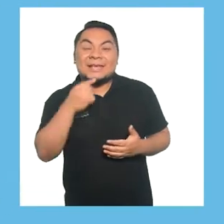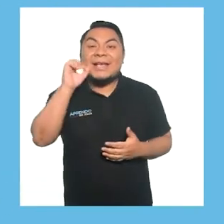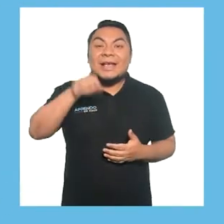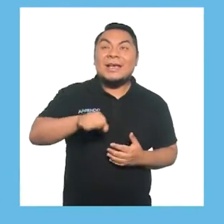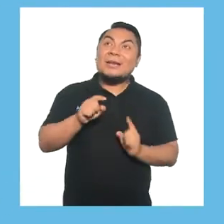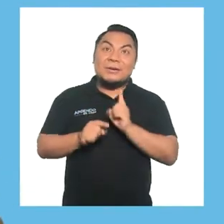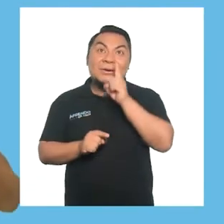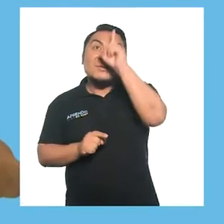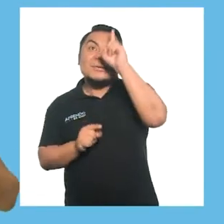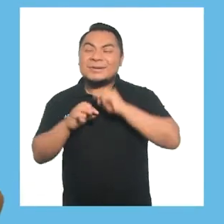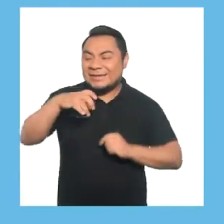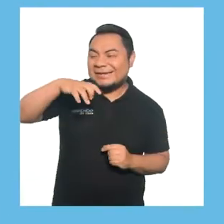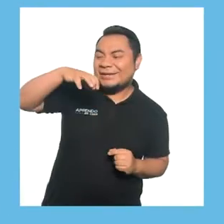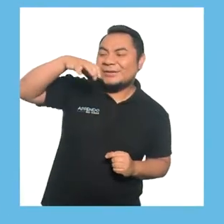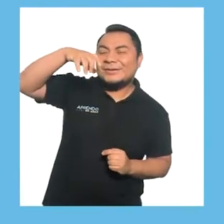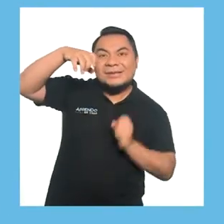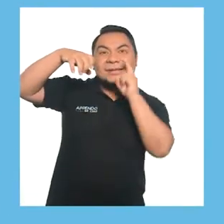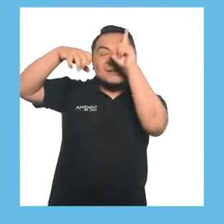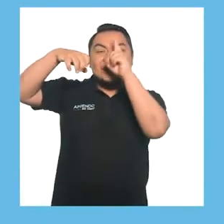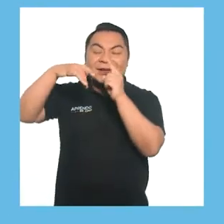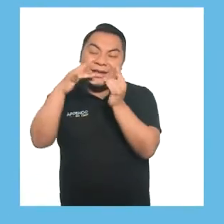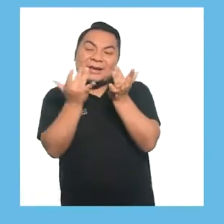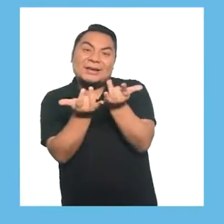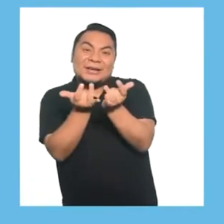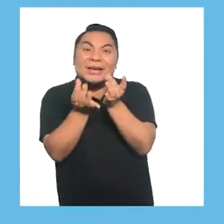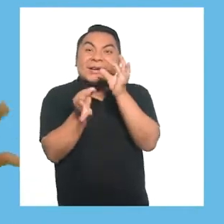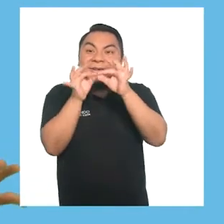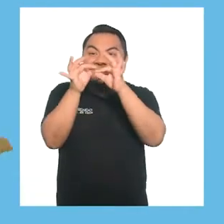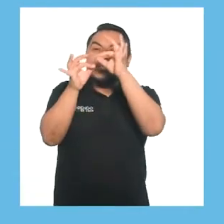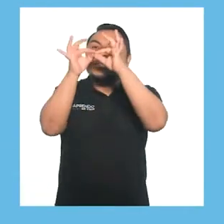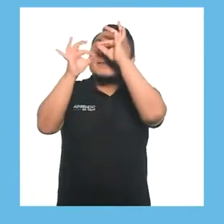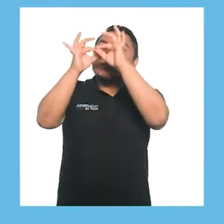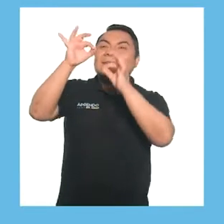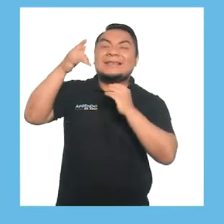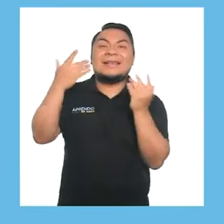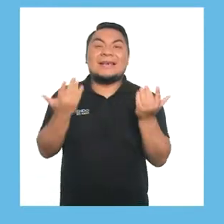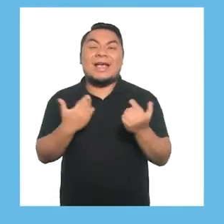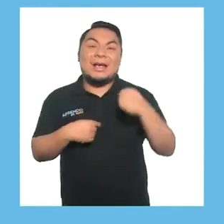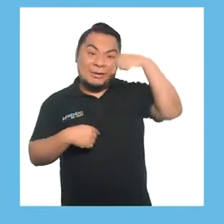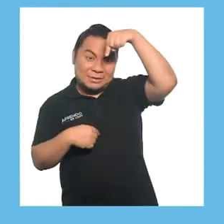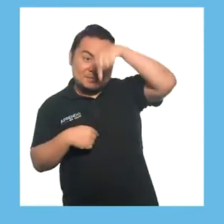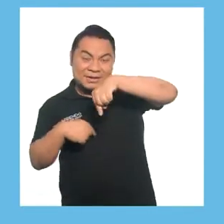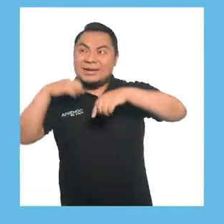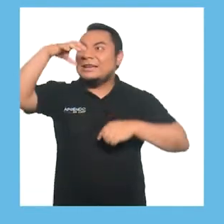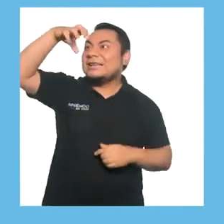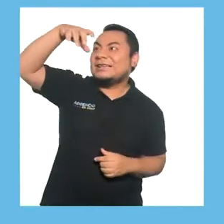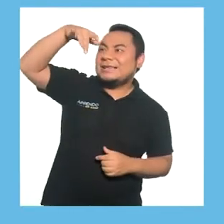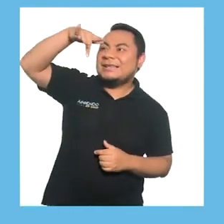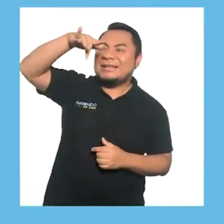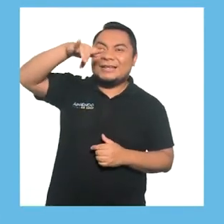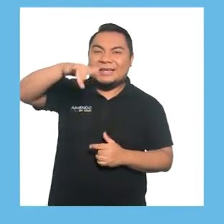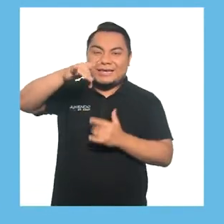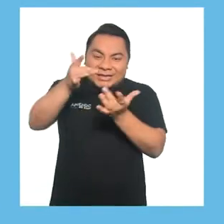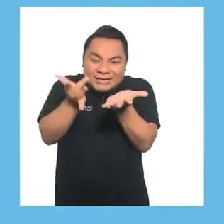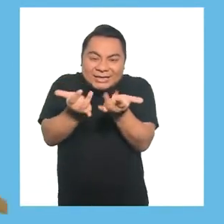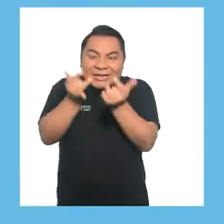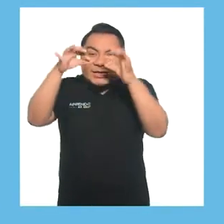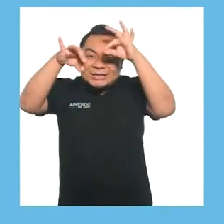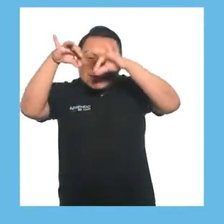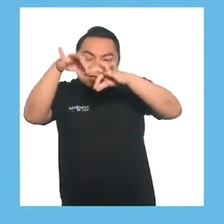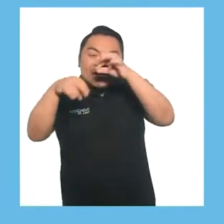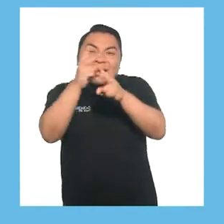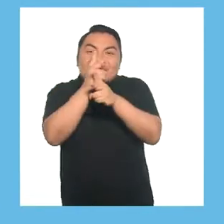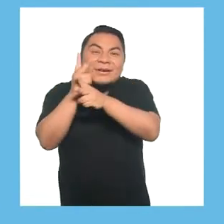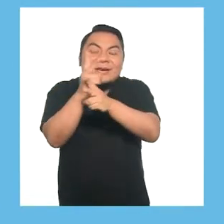Sube, sube, sube arañita, va tejiendo su tela. Baja, baja la arañita,